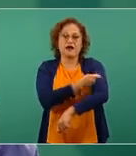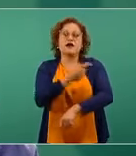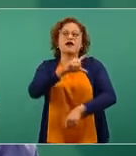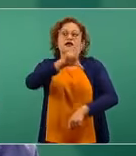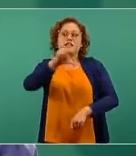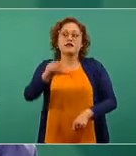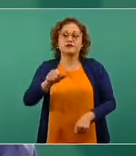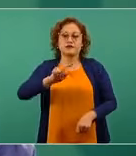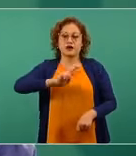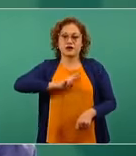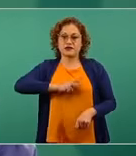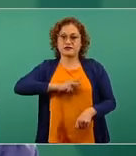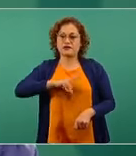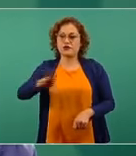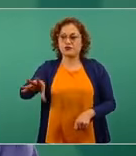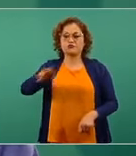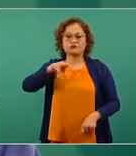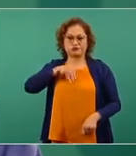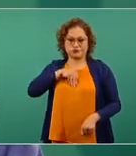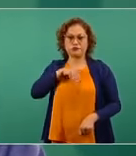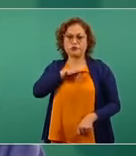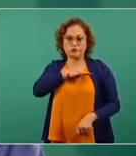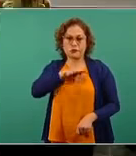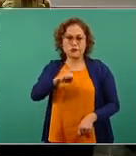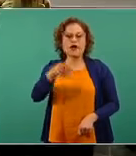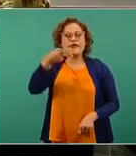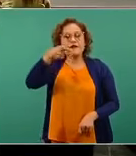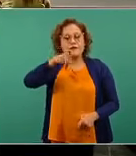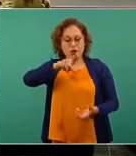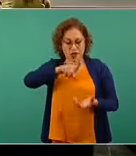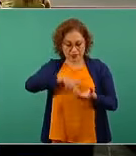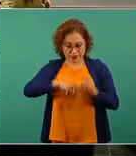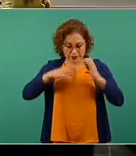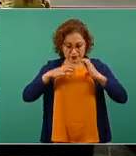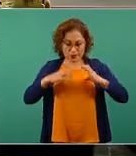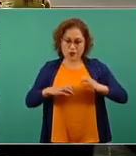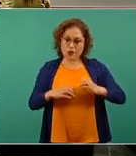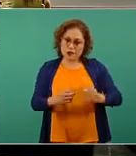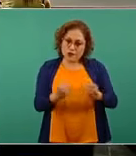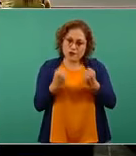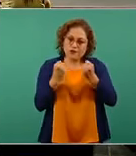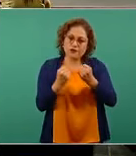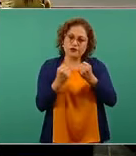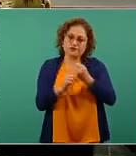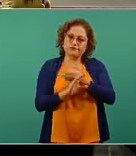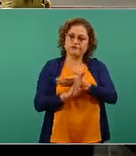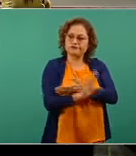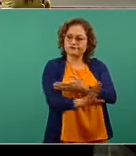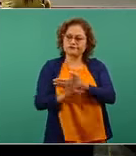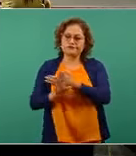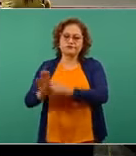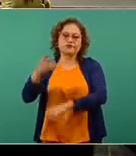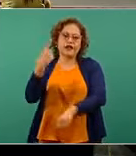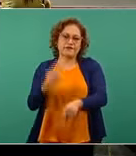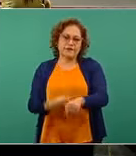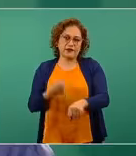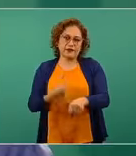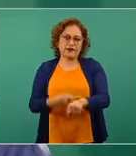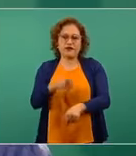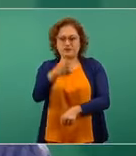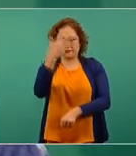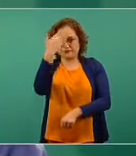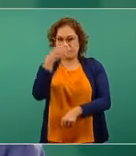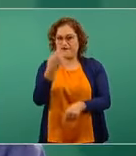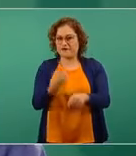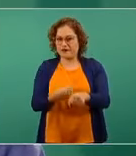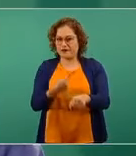desarrolle enfermedad. ¿Qué es la enfermedad? La presencia de los síntomas y signos. En el caso de COVID, fiebre,